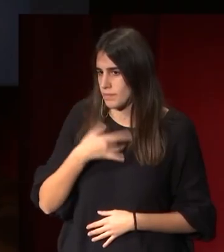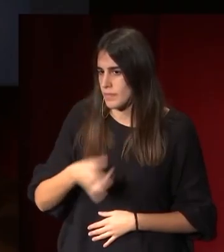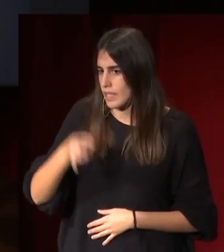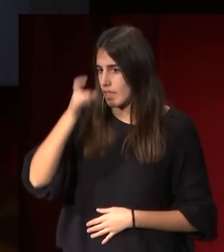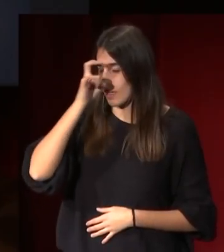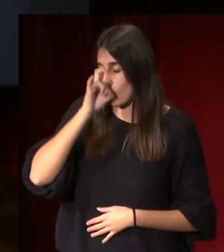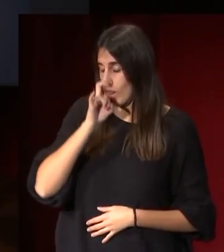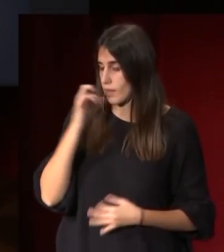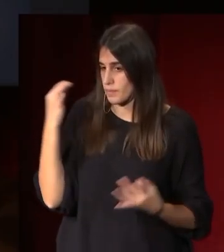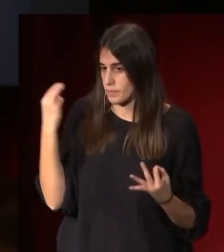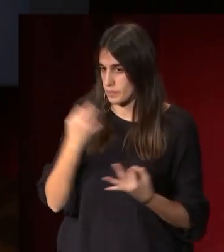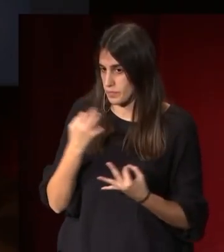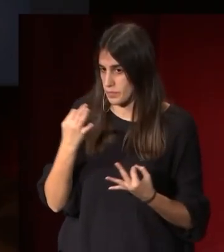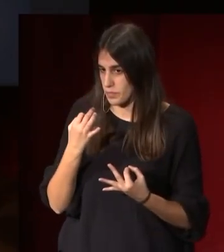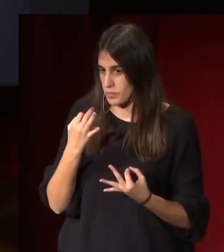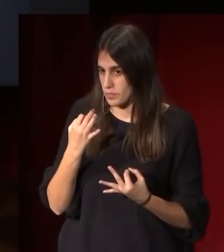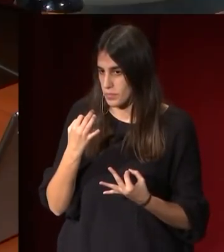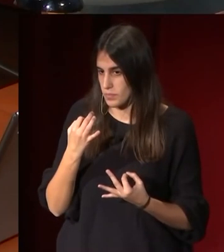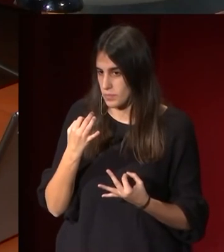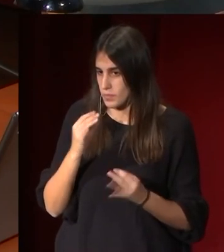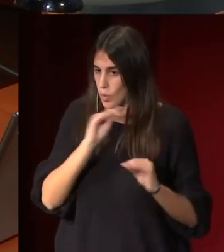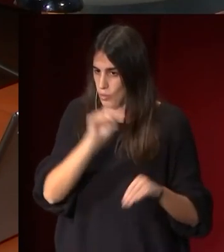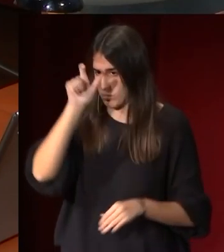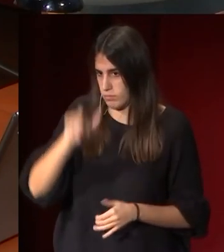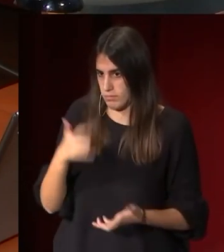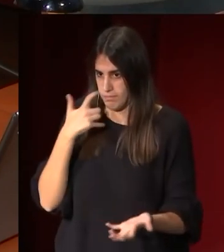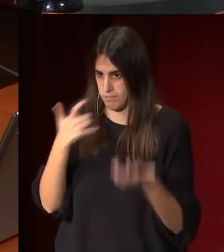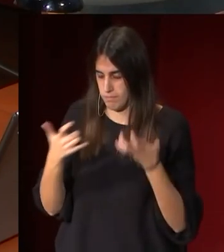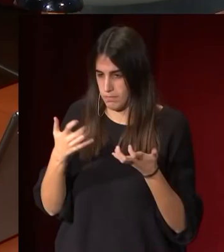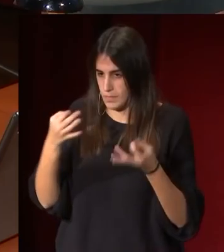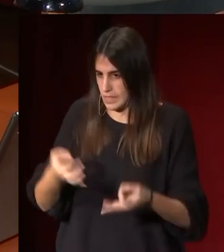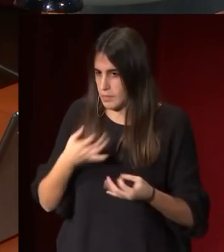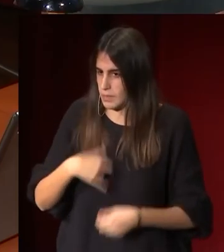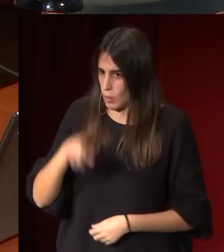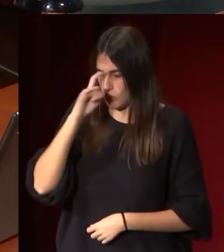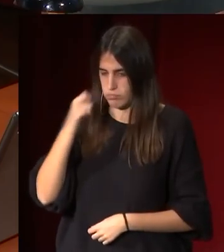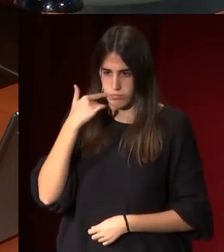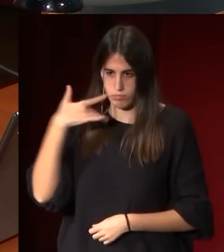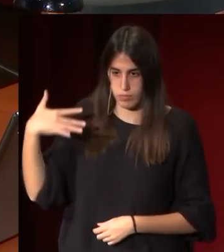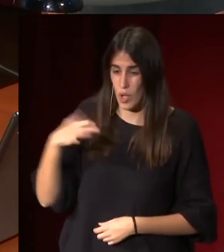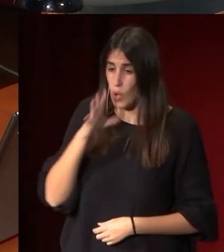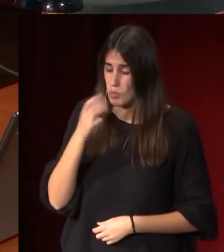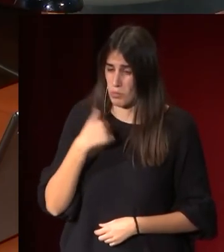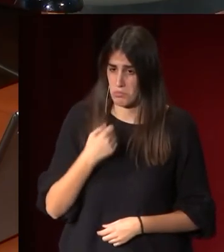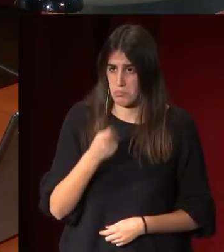reconocer la figura de Álvarez Cubero y, por esta razón, hace unos años